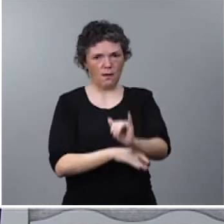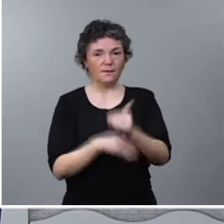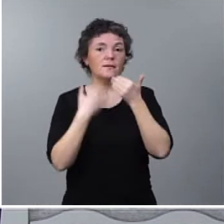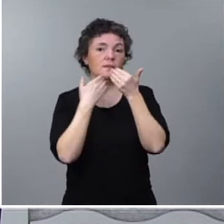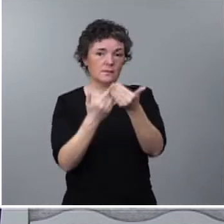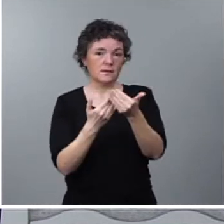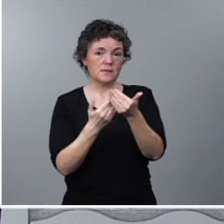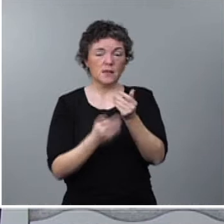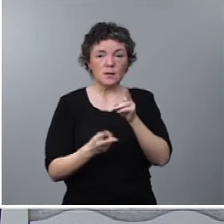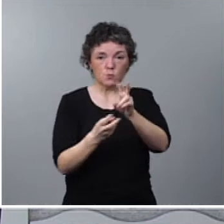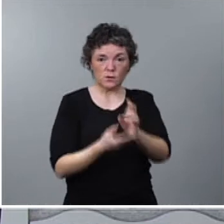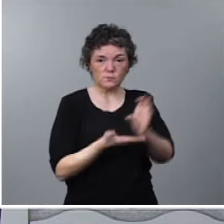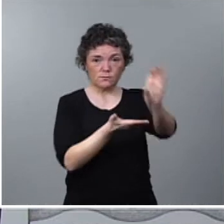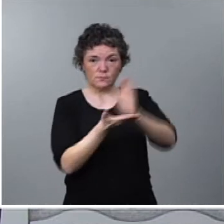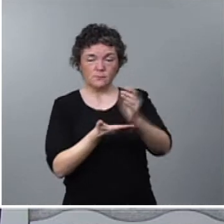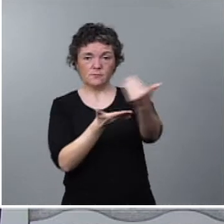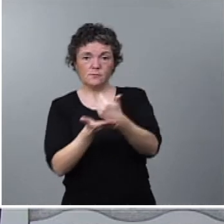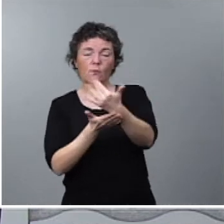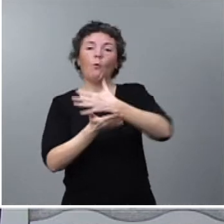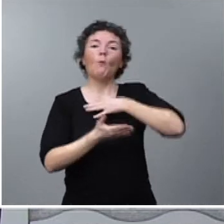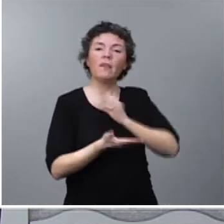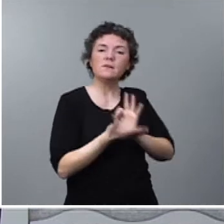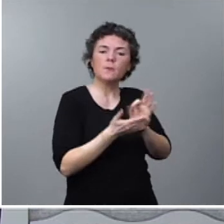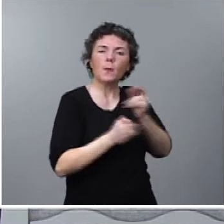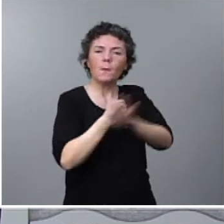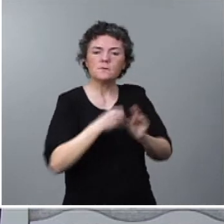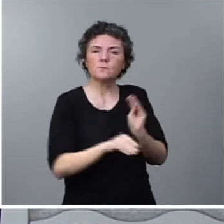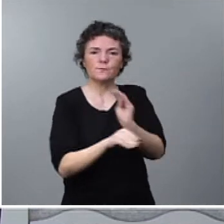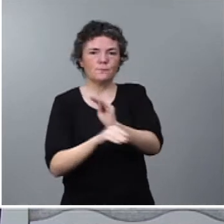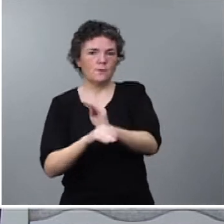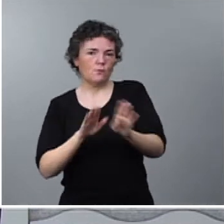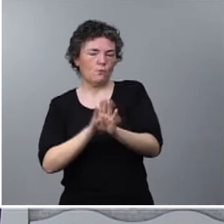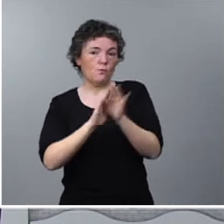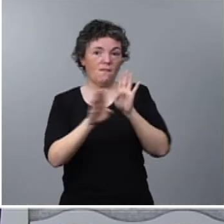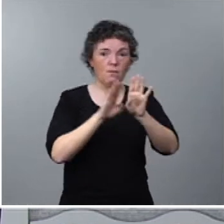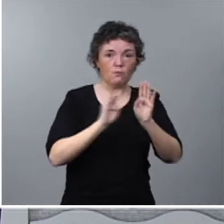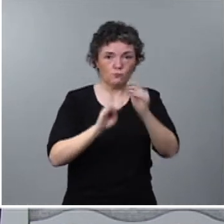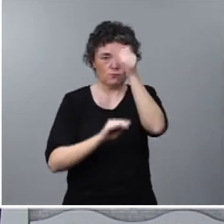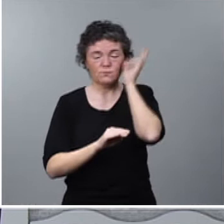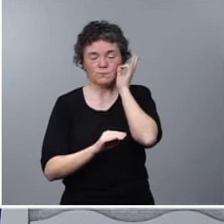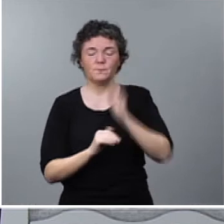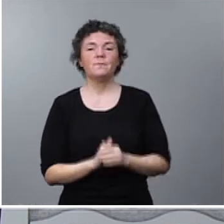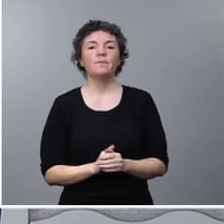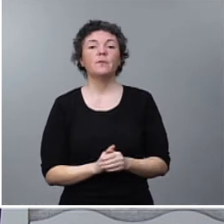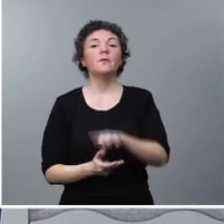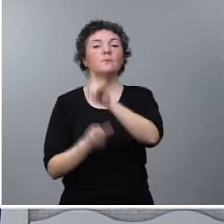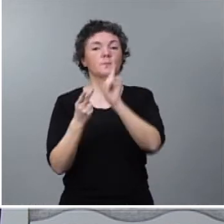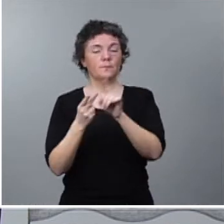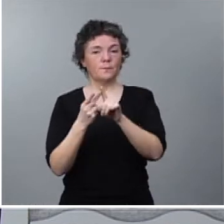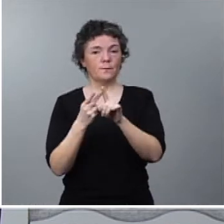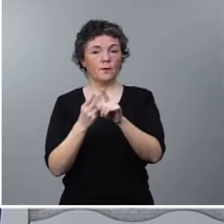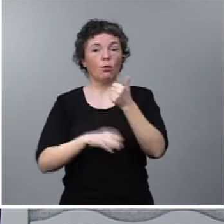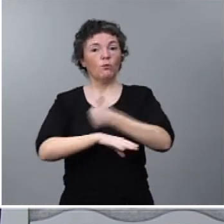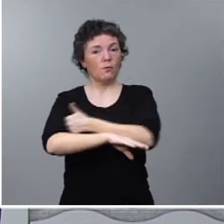tributo y, por tanto, que puedan seguir prestando los servicios básicos que prestan a sus vecinos y a sus vecinas. Y, en segundo lugar, que los ciudadanos